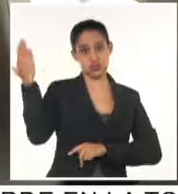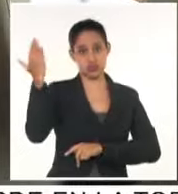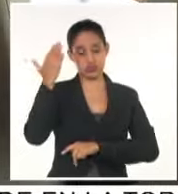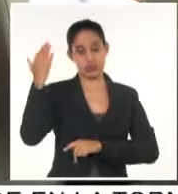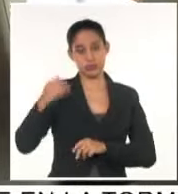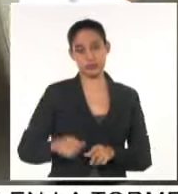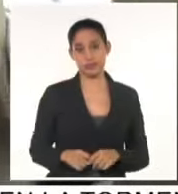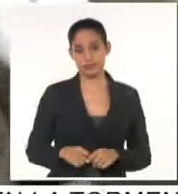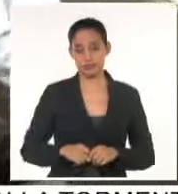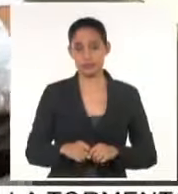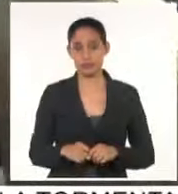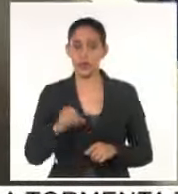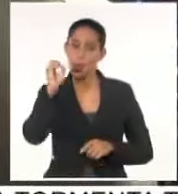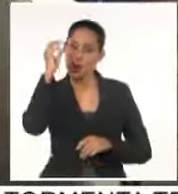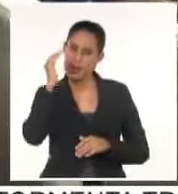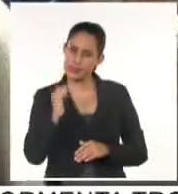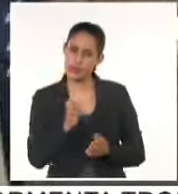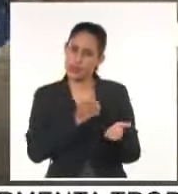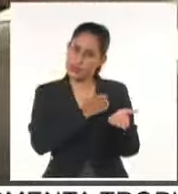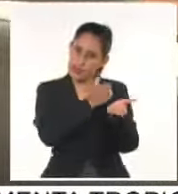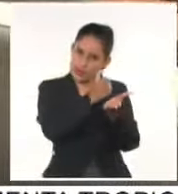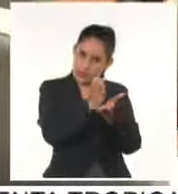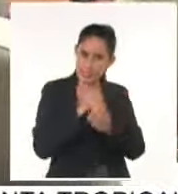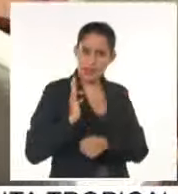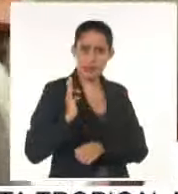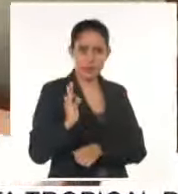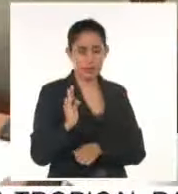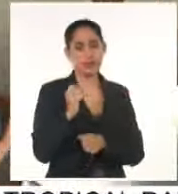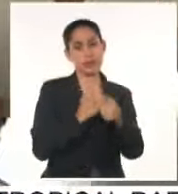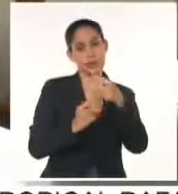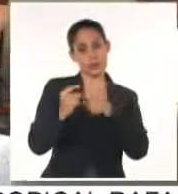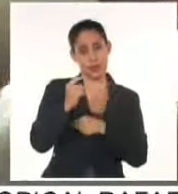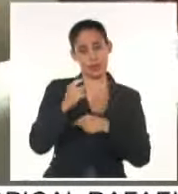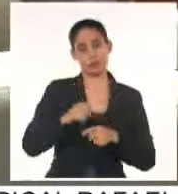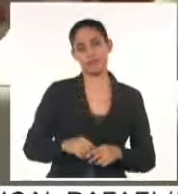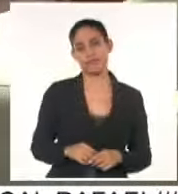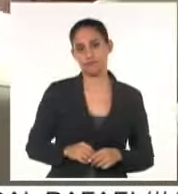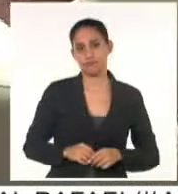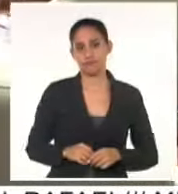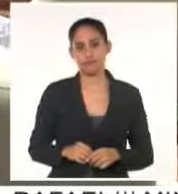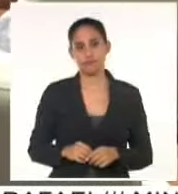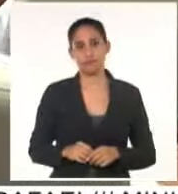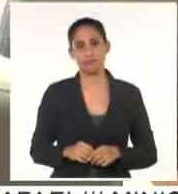organización y disciplina son palabras de orden. Héctor Martínez, Canal Cubano de Noticias.